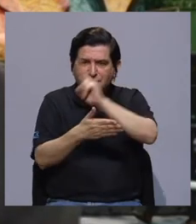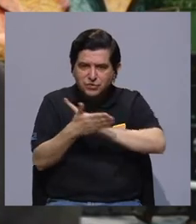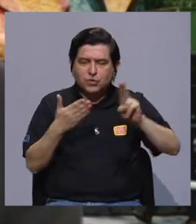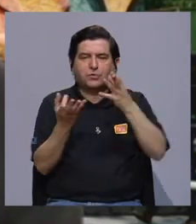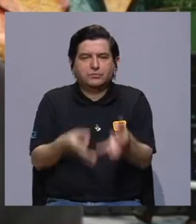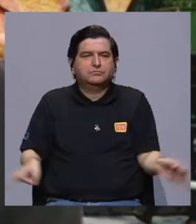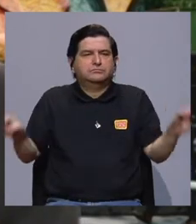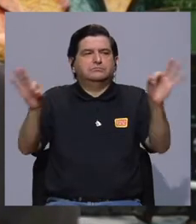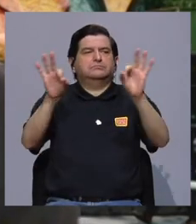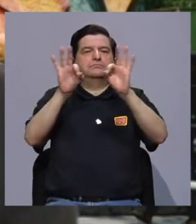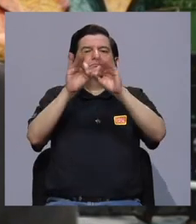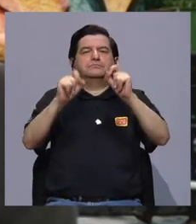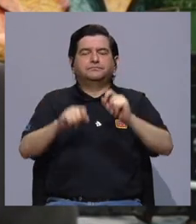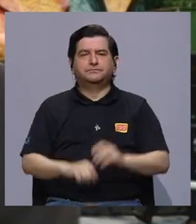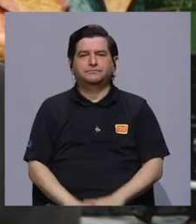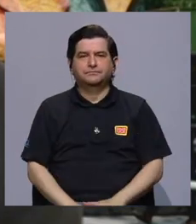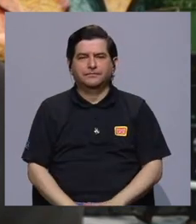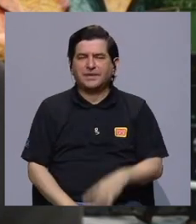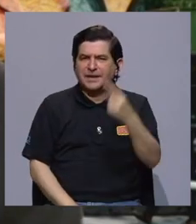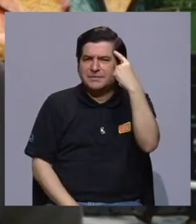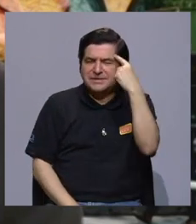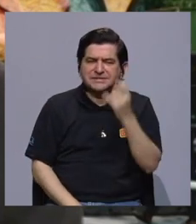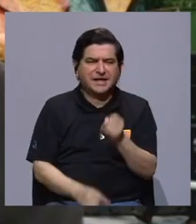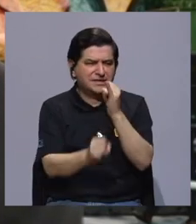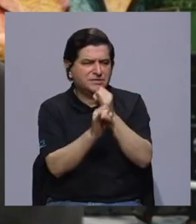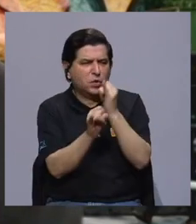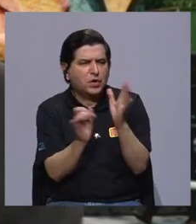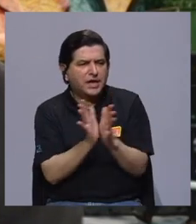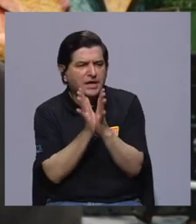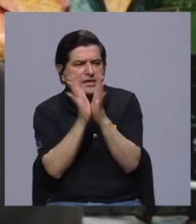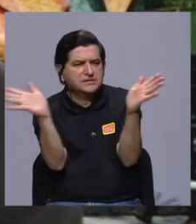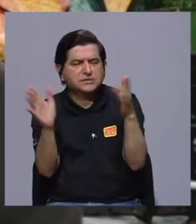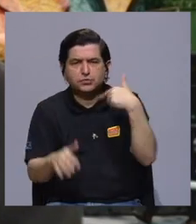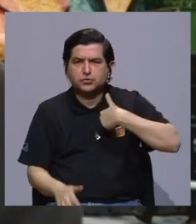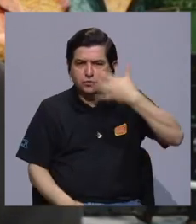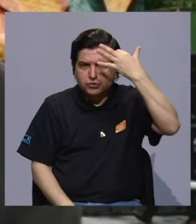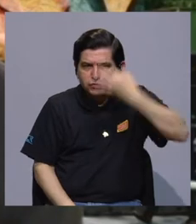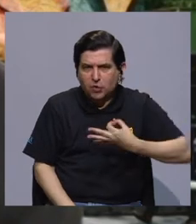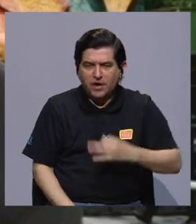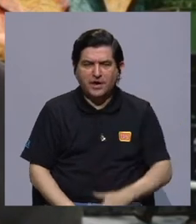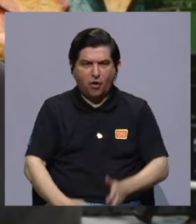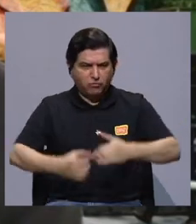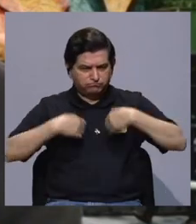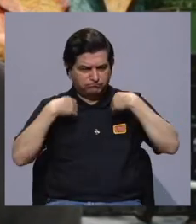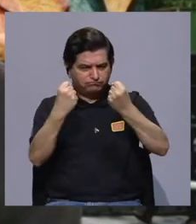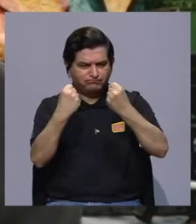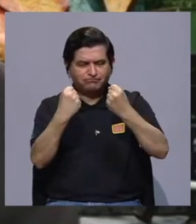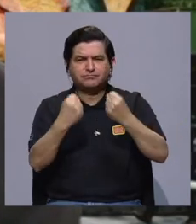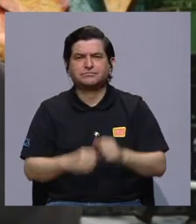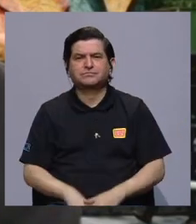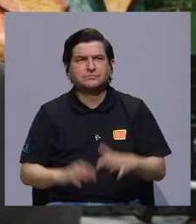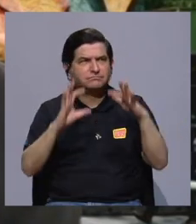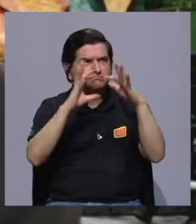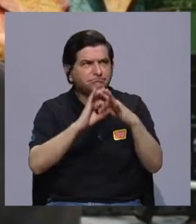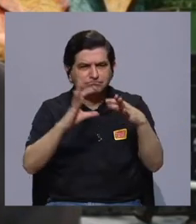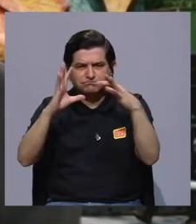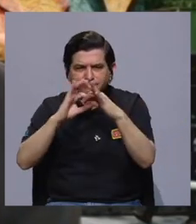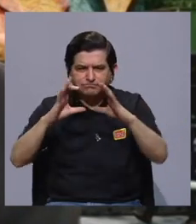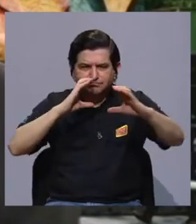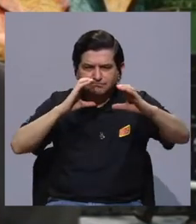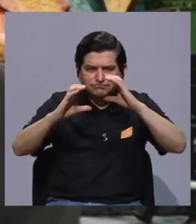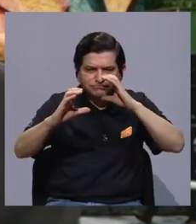universidad, yo creo que es un elemento importante. A nivel de la institucionalidad pública, a me parece que se debe fortalecer aún más la